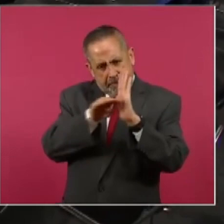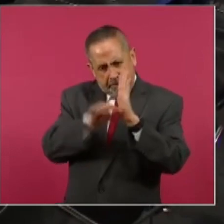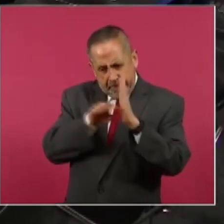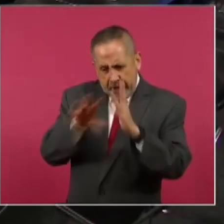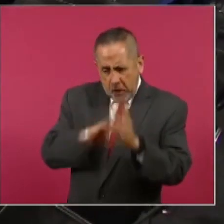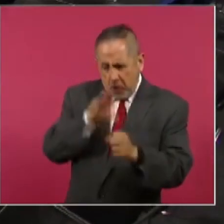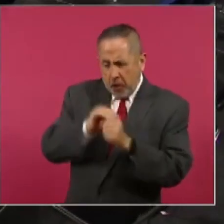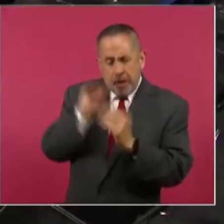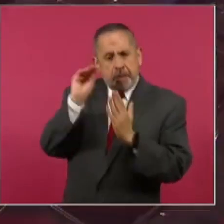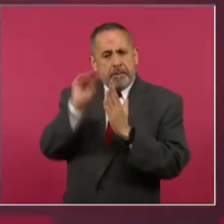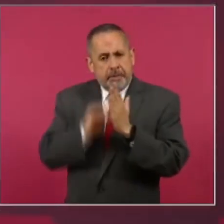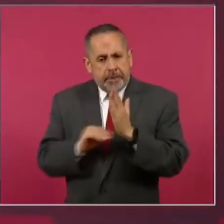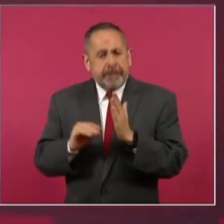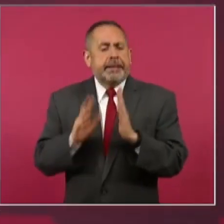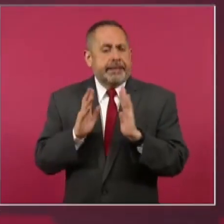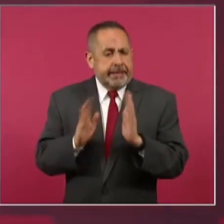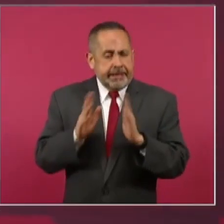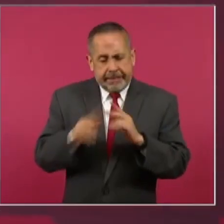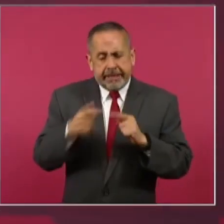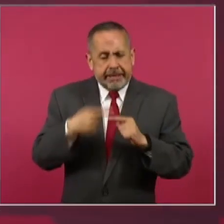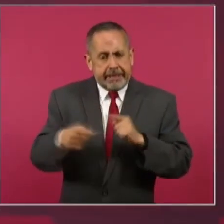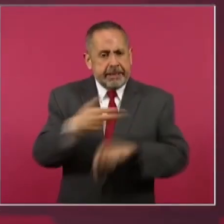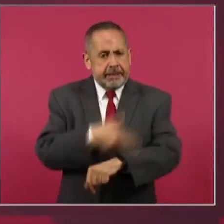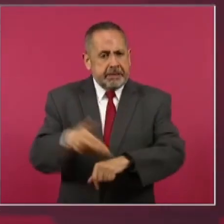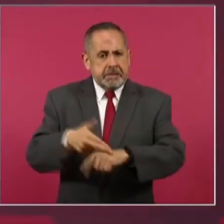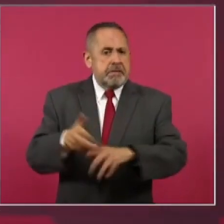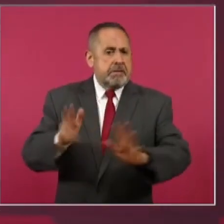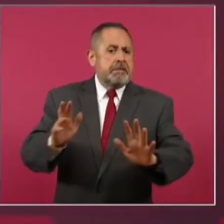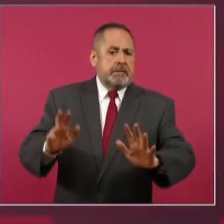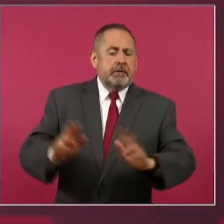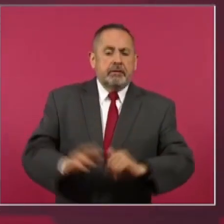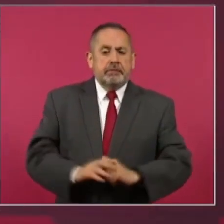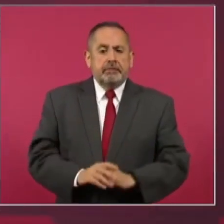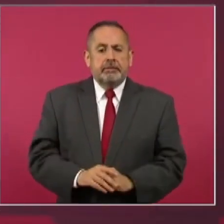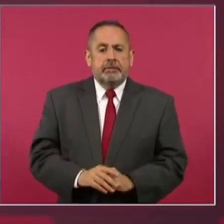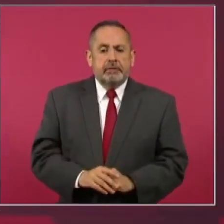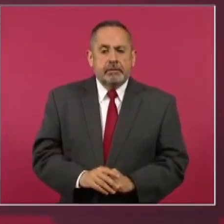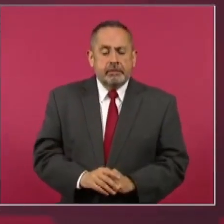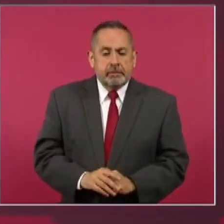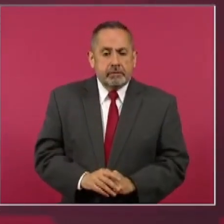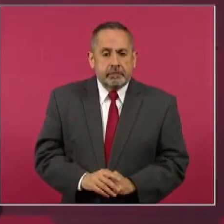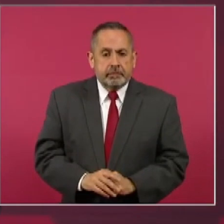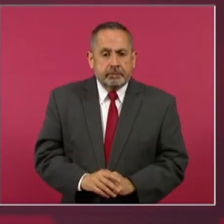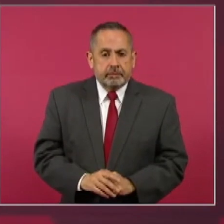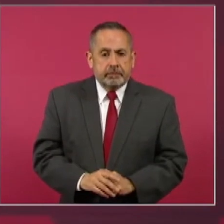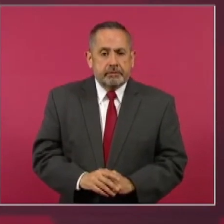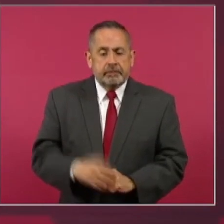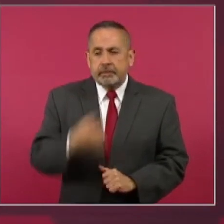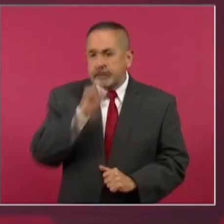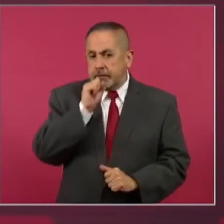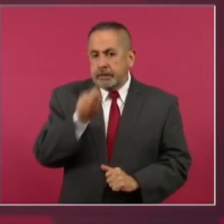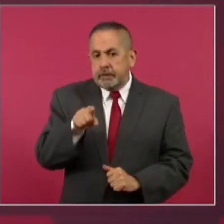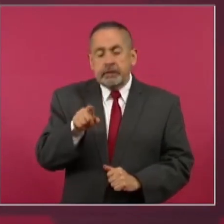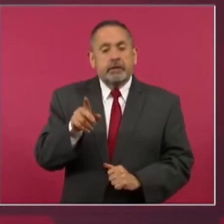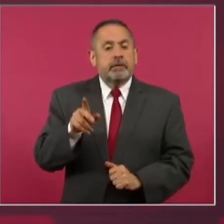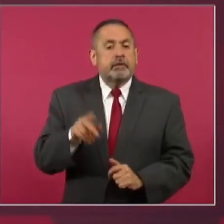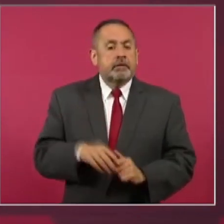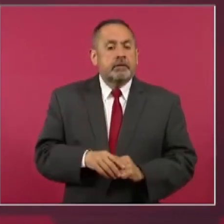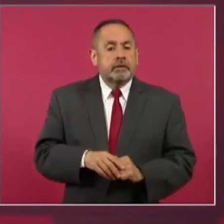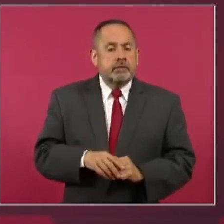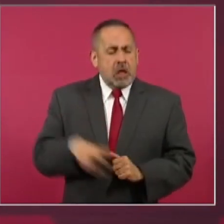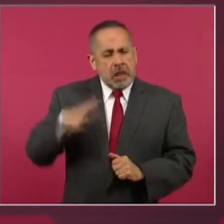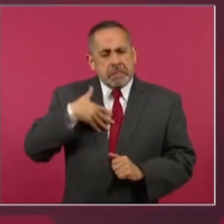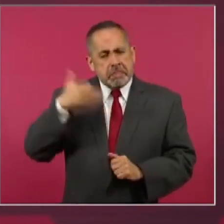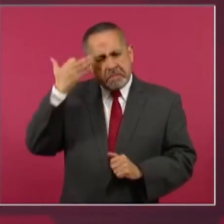y aun cuando nos